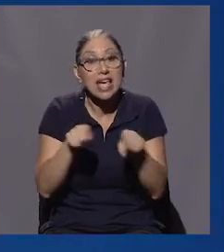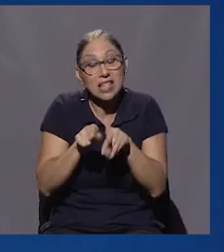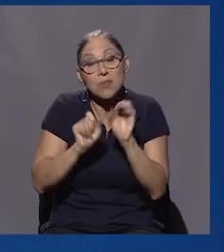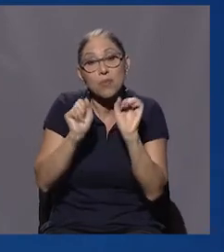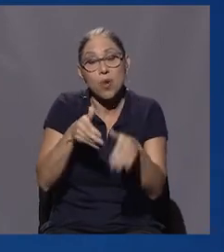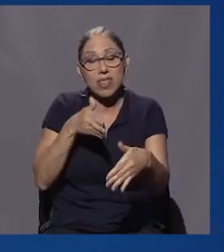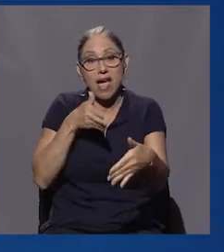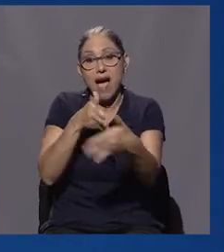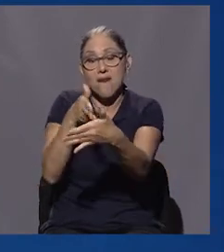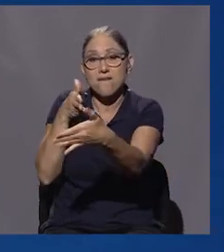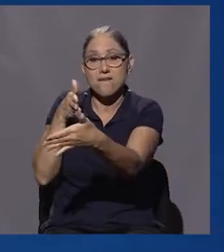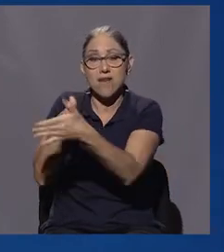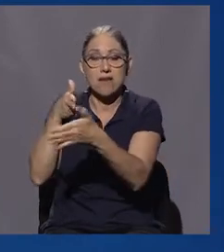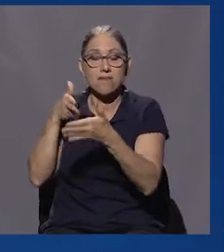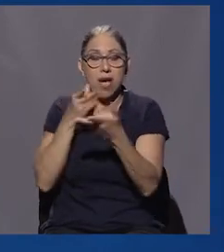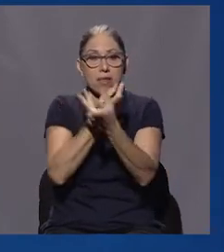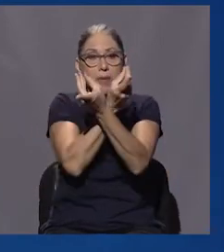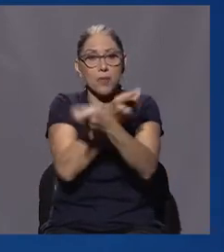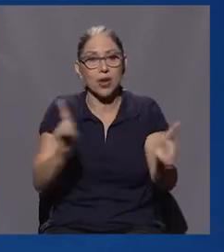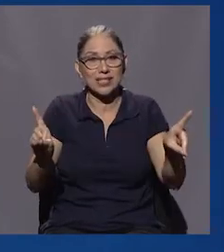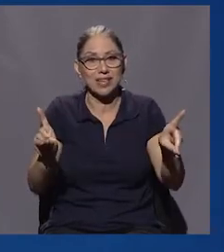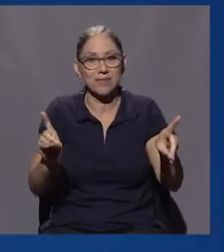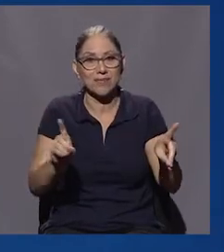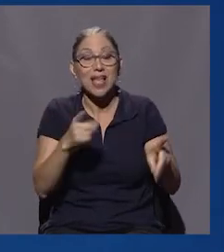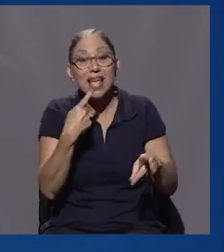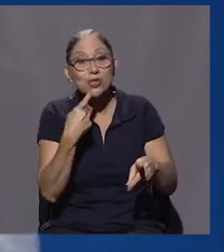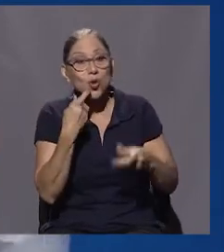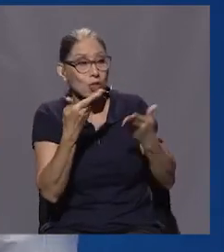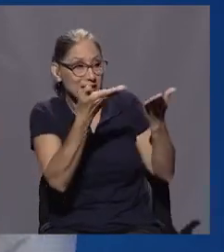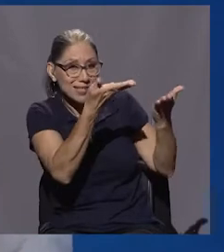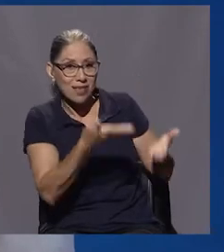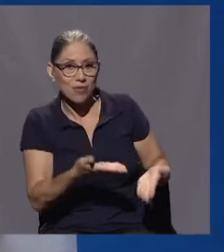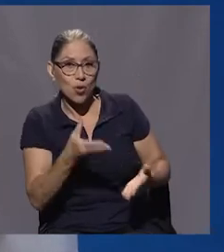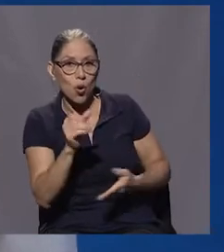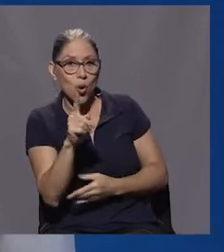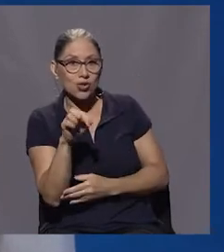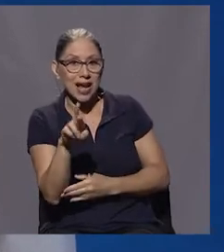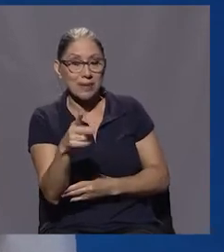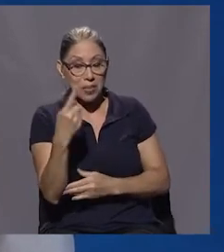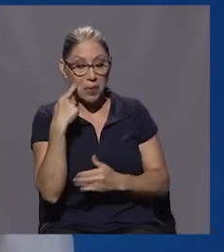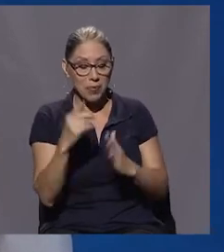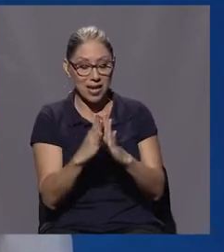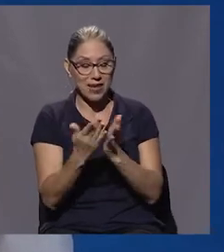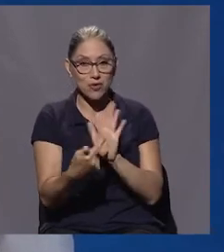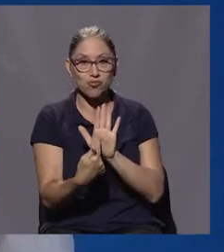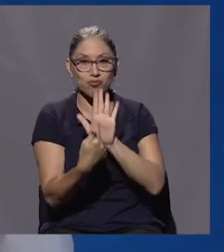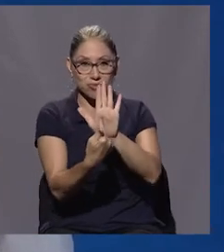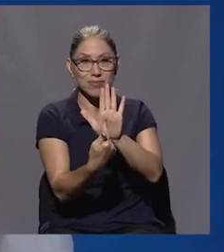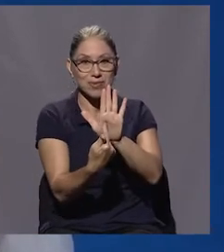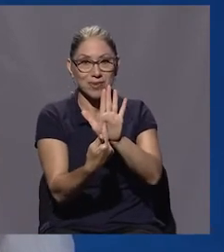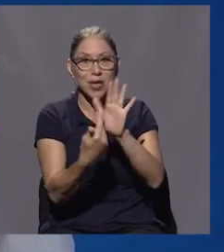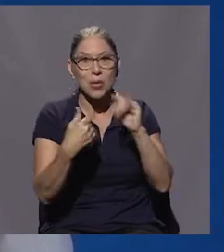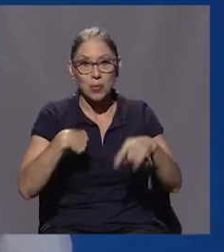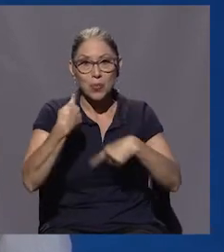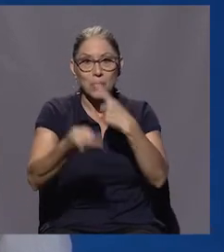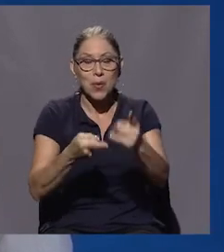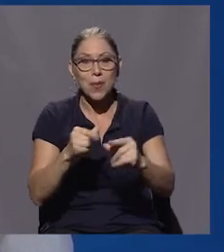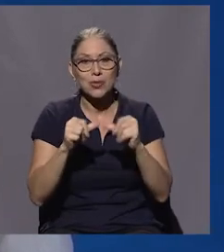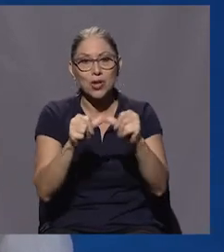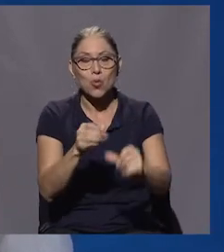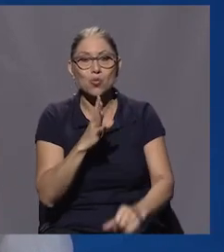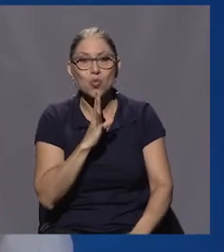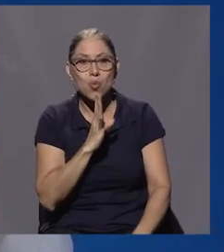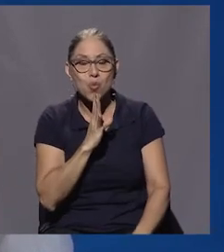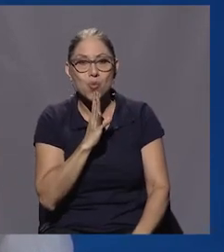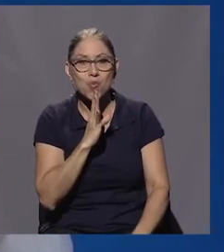determinados afectar sistemáticamente la democracia. Eso lo dice don Oscar en este texto que vamos a estar comentando todavía en un tercer